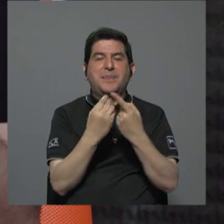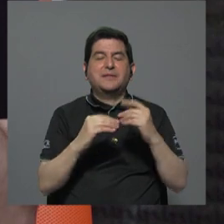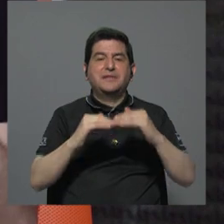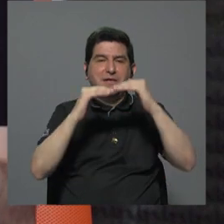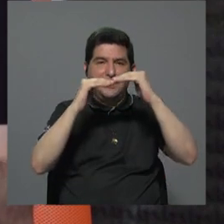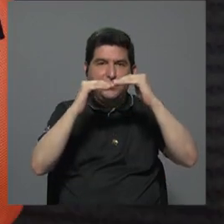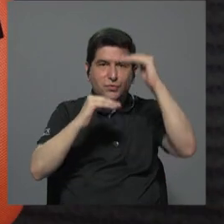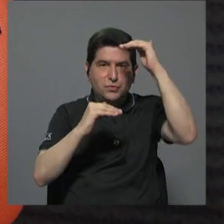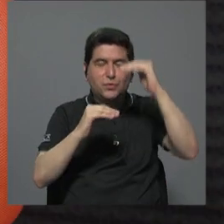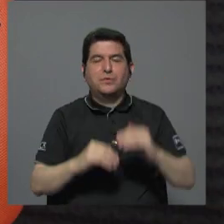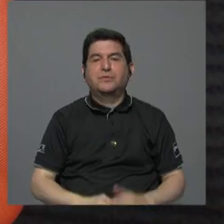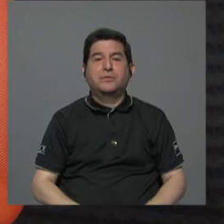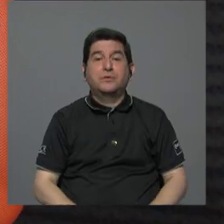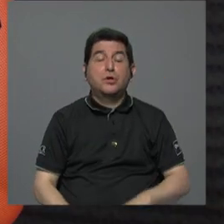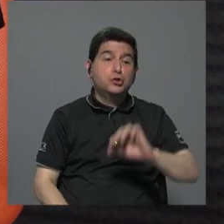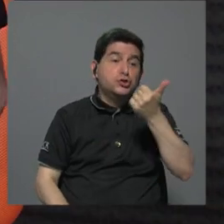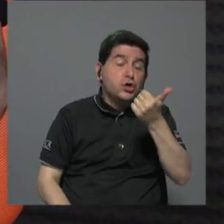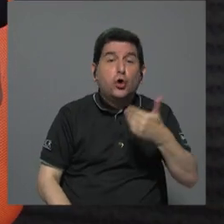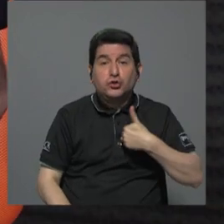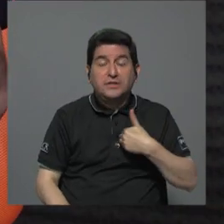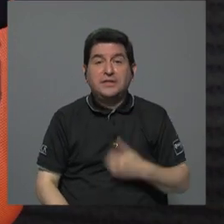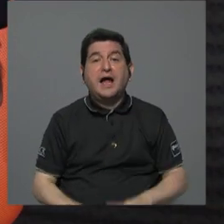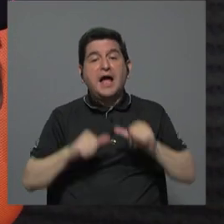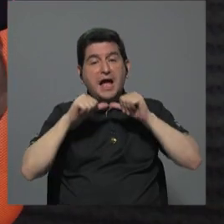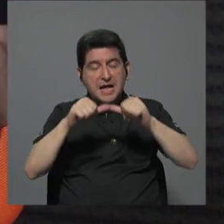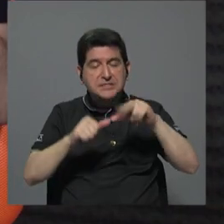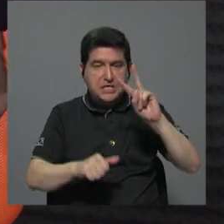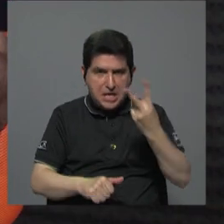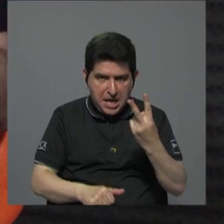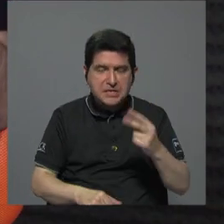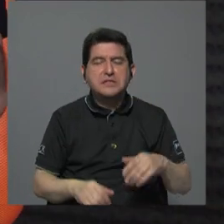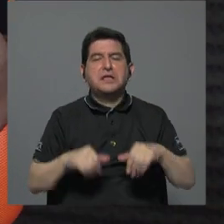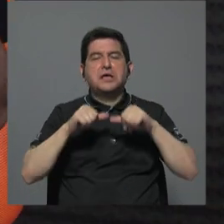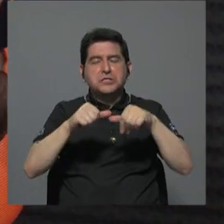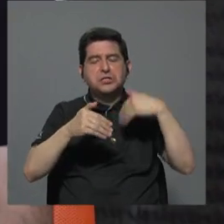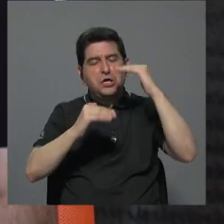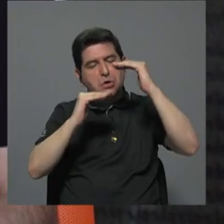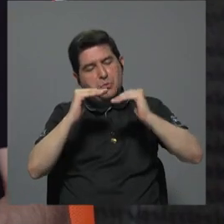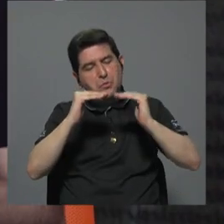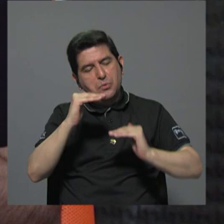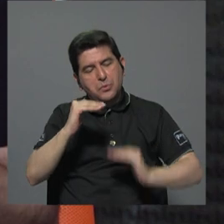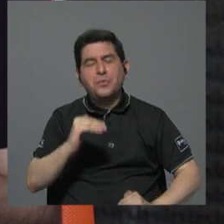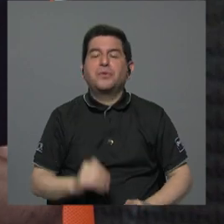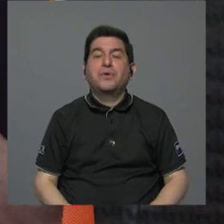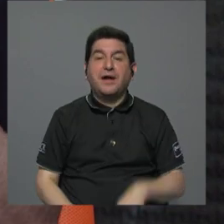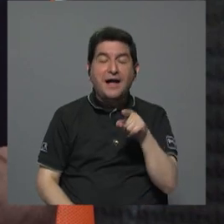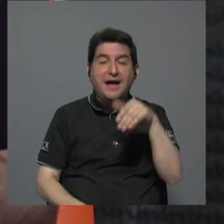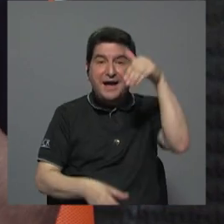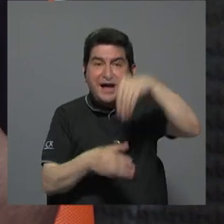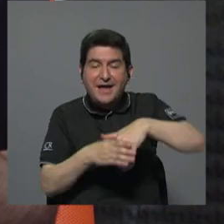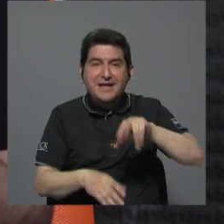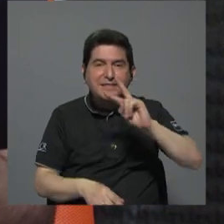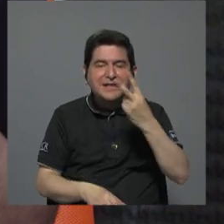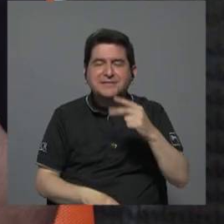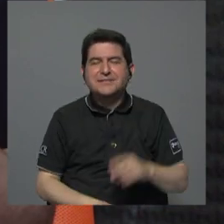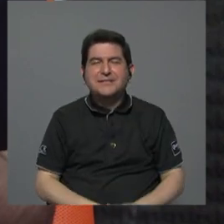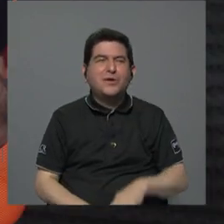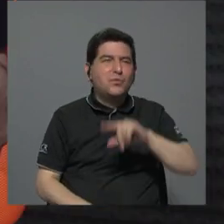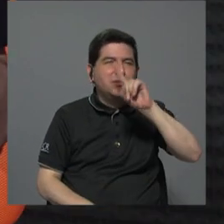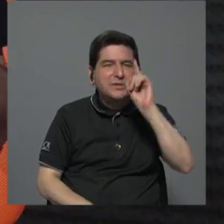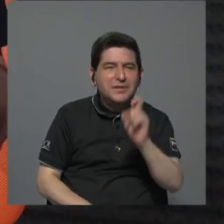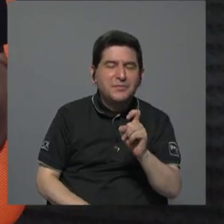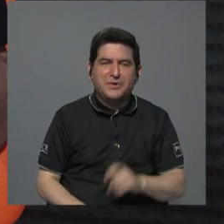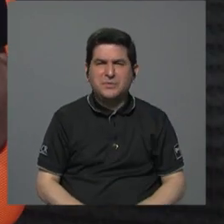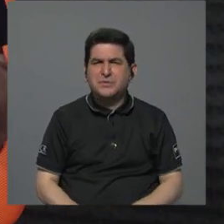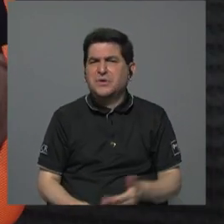subcociente mayor si quedara otra se le asigna el segundo y así sucesivamente aquí es donde entra la segunda conjetura del mundo